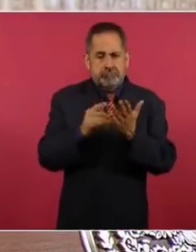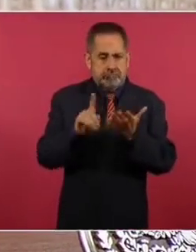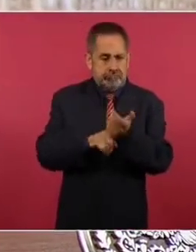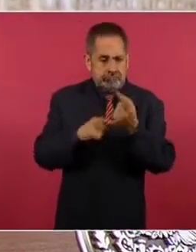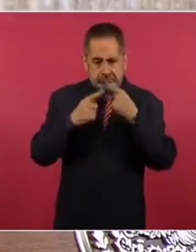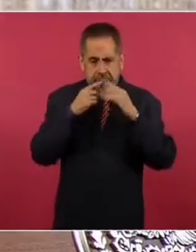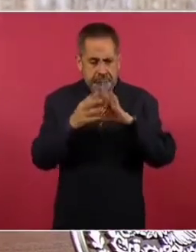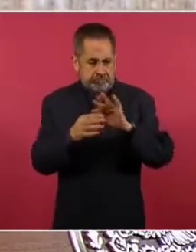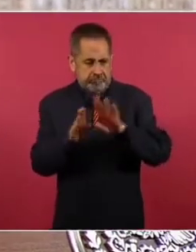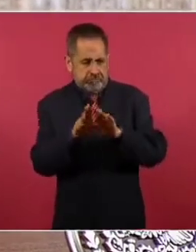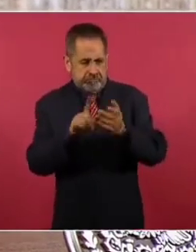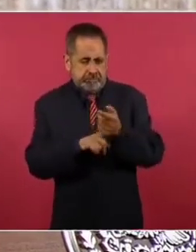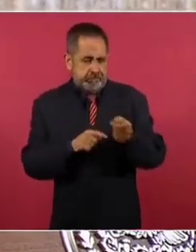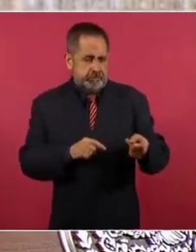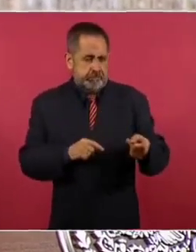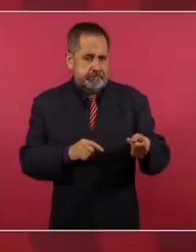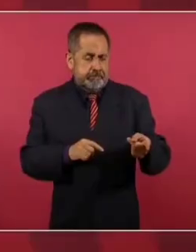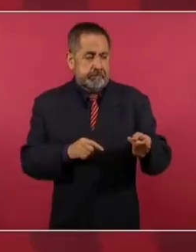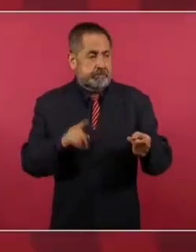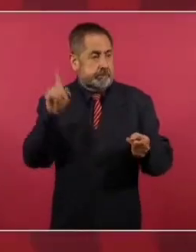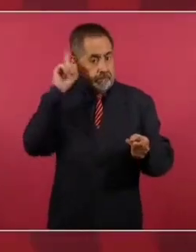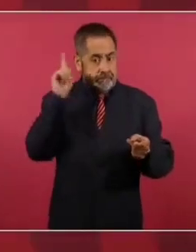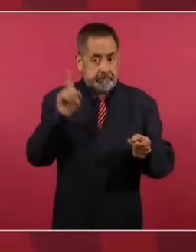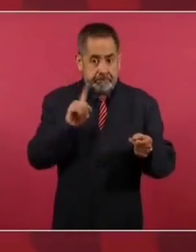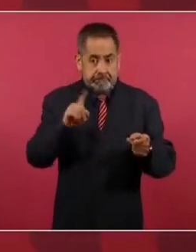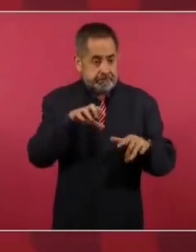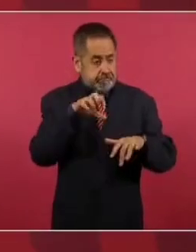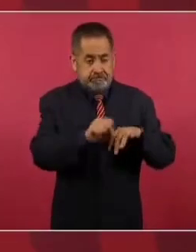muchas detenciones en Zacatecas,